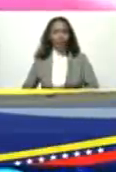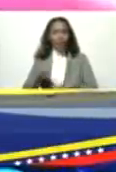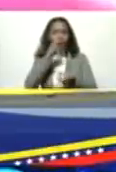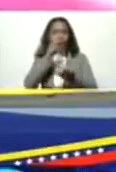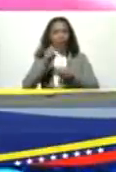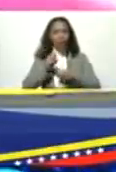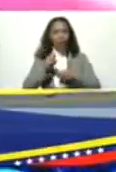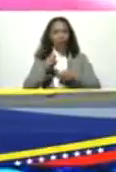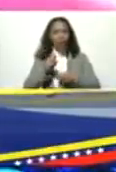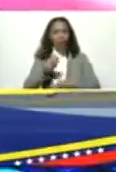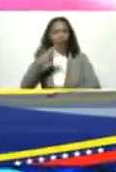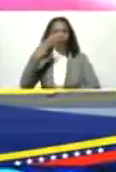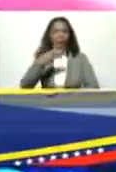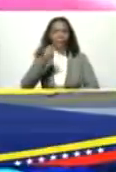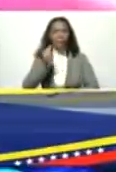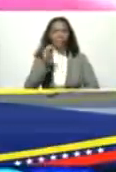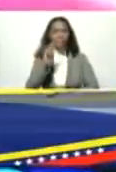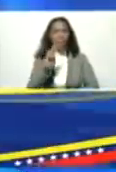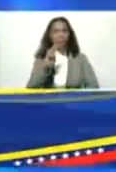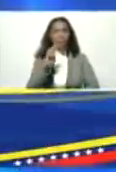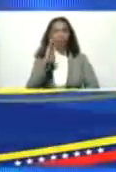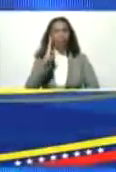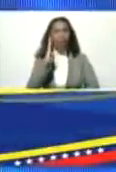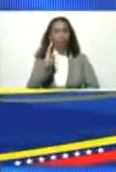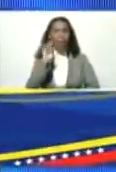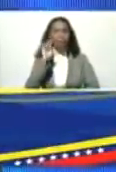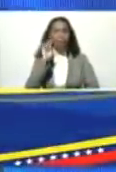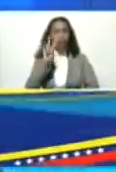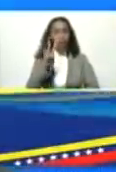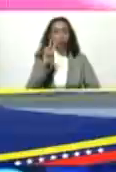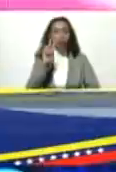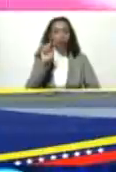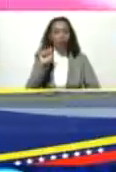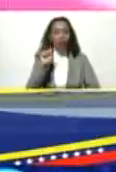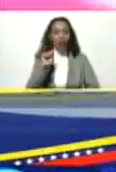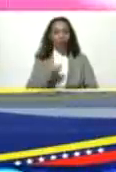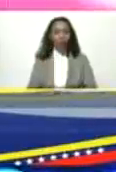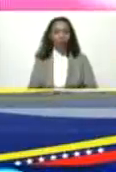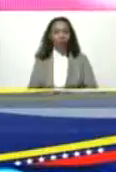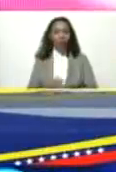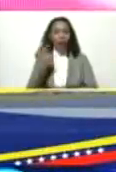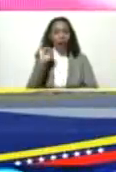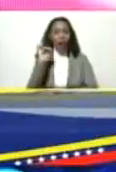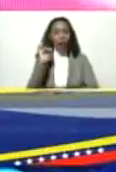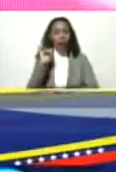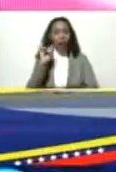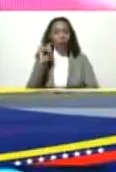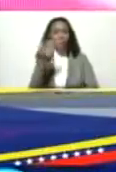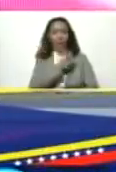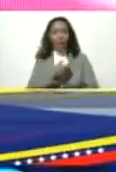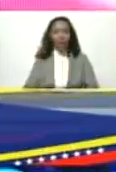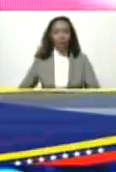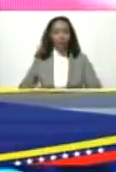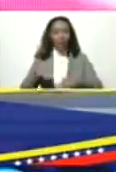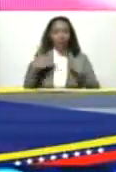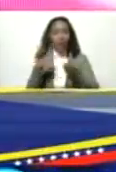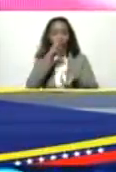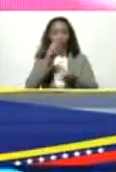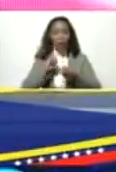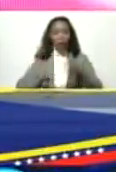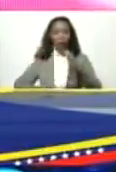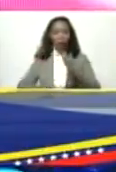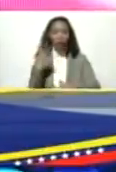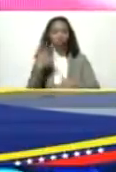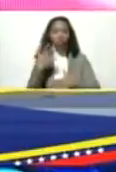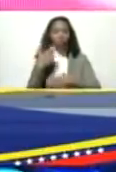Provincial Agustín Antón Burgos bienvenido está el presidente del Banco Fondo